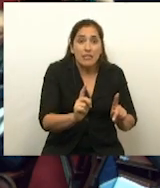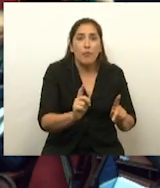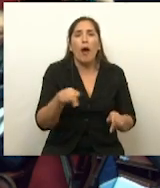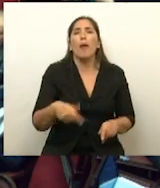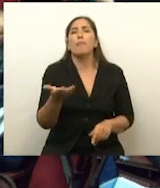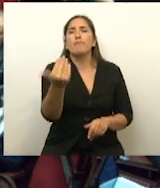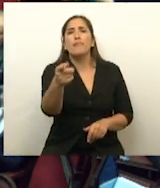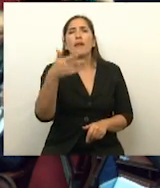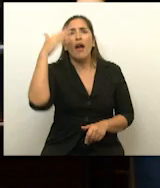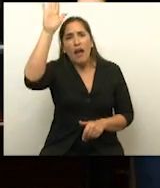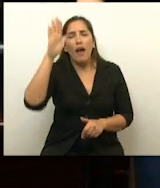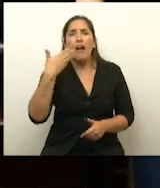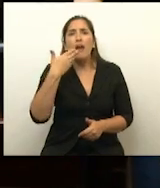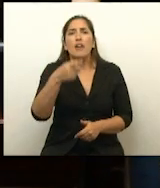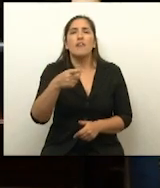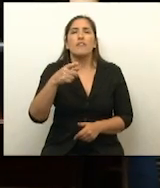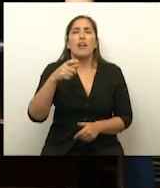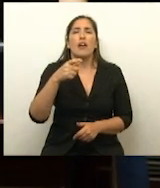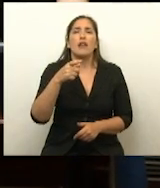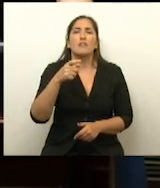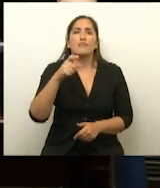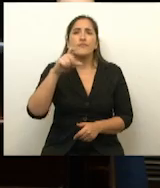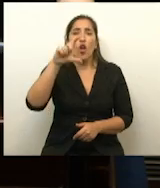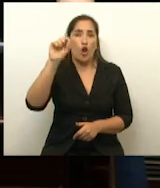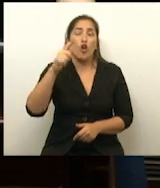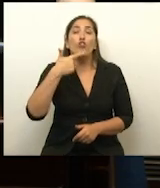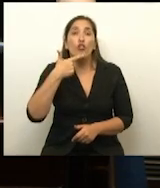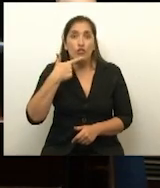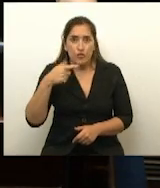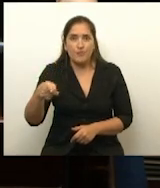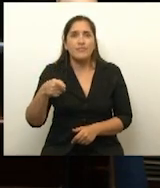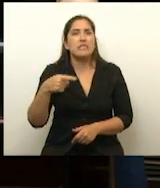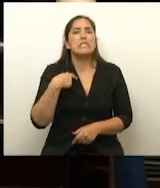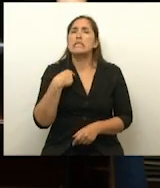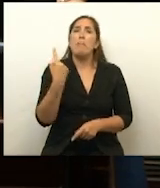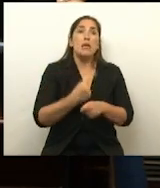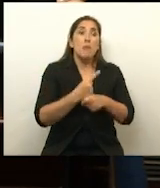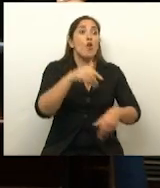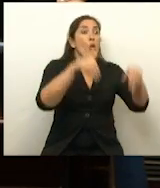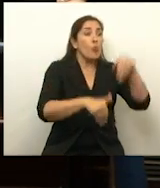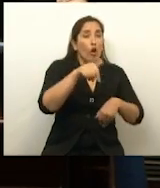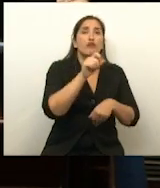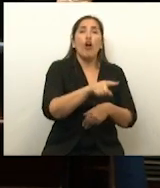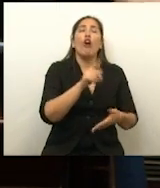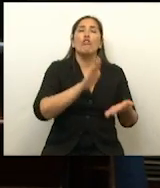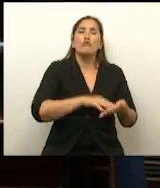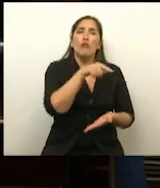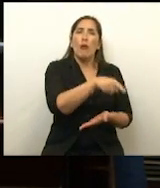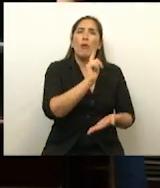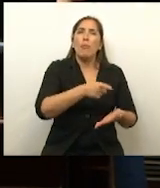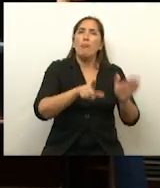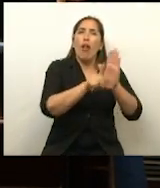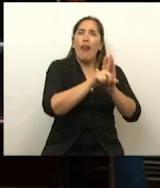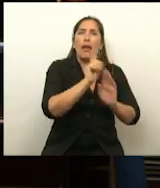En realidad, yo entendería que primero hay que votar la insistencia. No logrado los dos tercios, hay que poner en